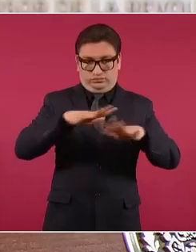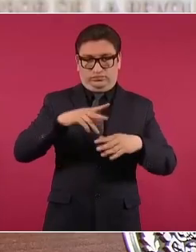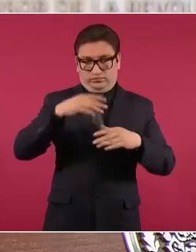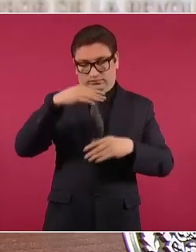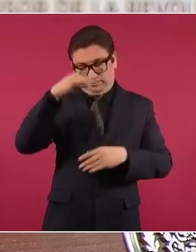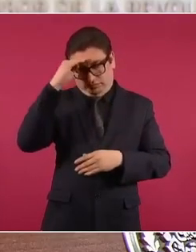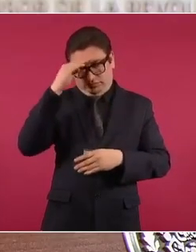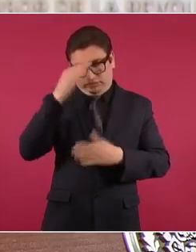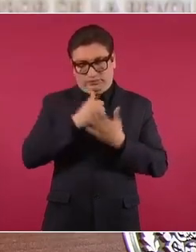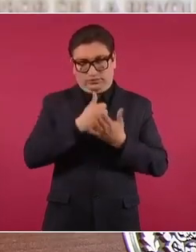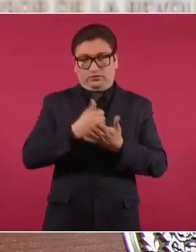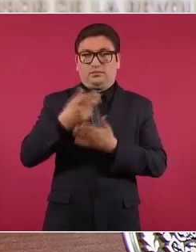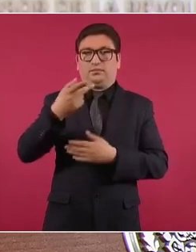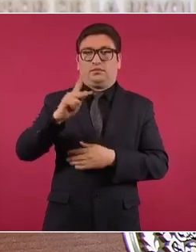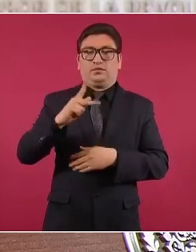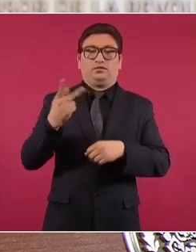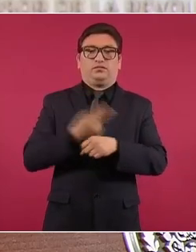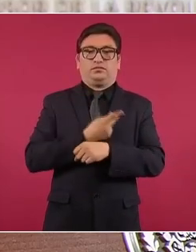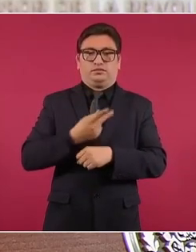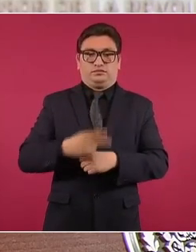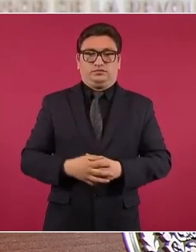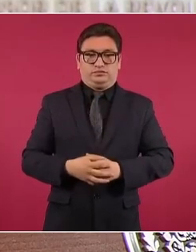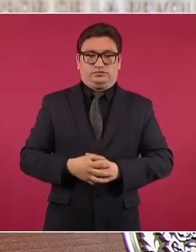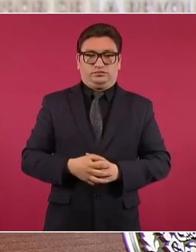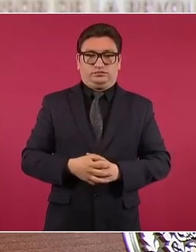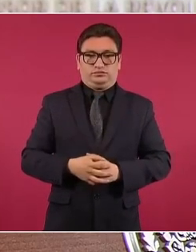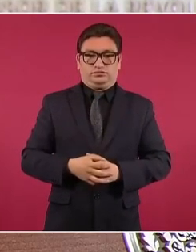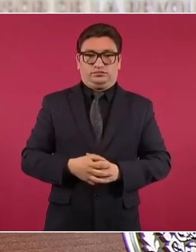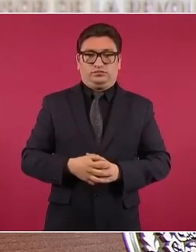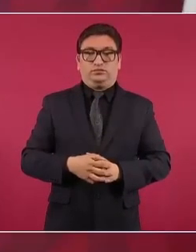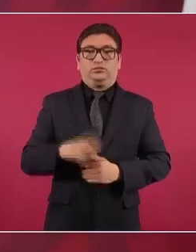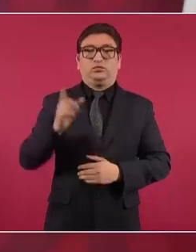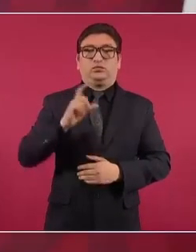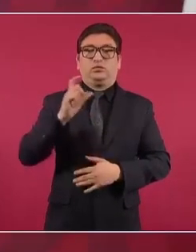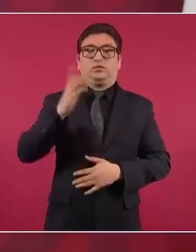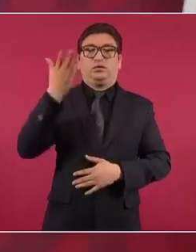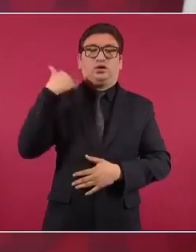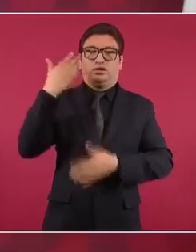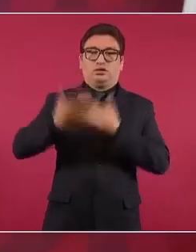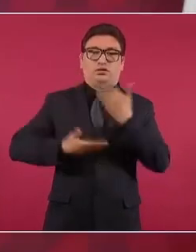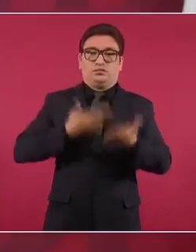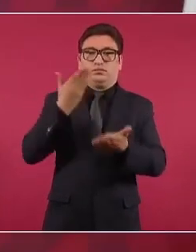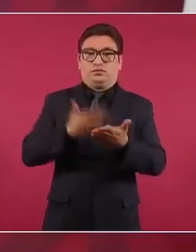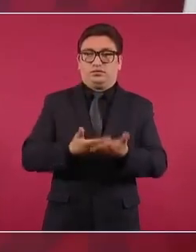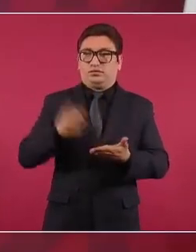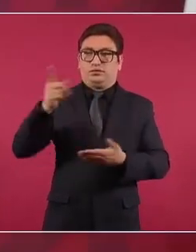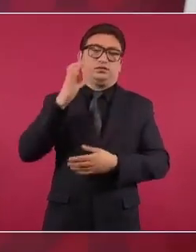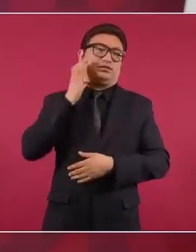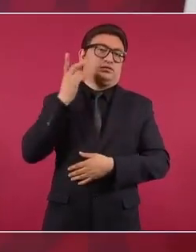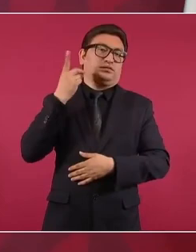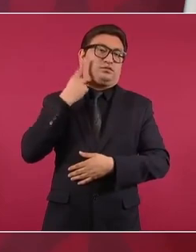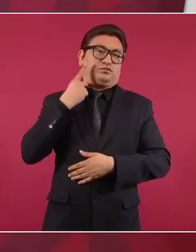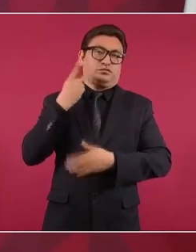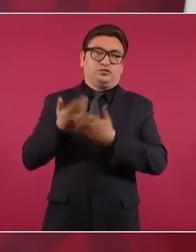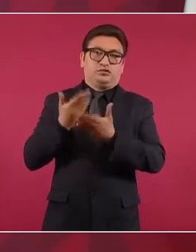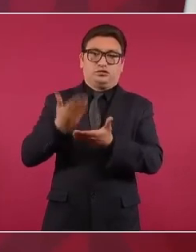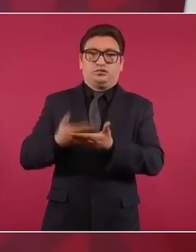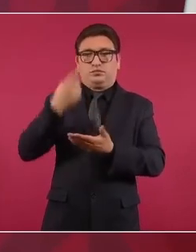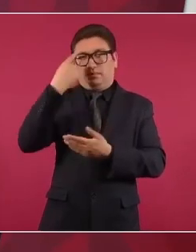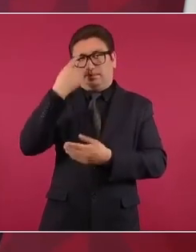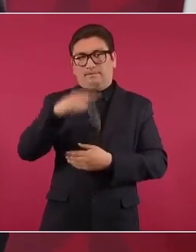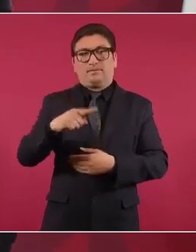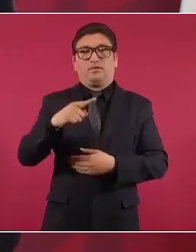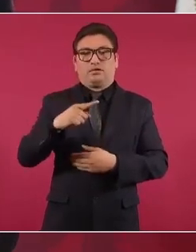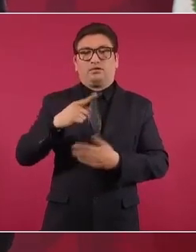Pero ¿qué sucedió cuando presentamos la iniciativa en la Cámara de Diputados para que